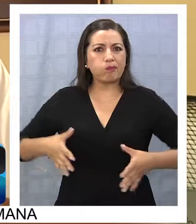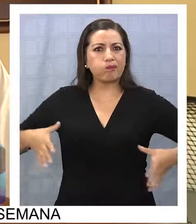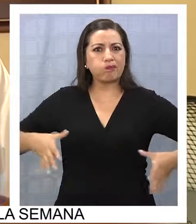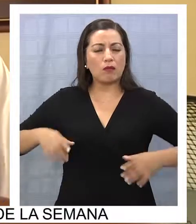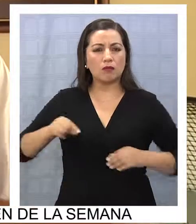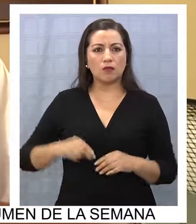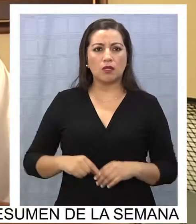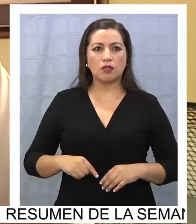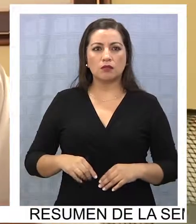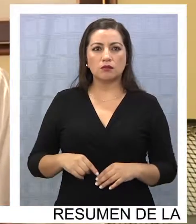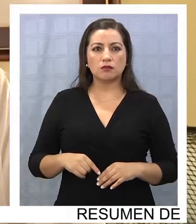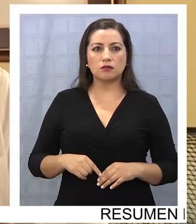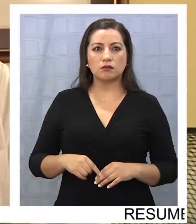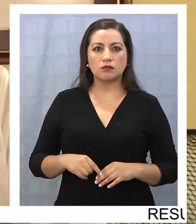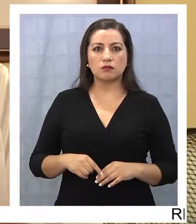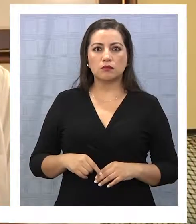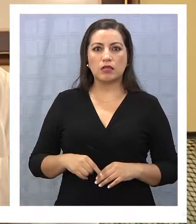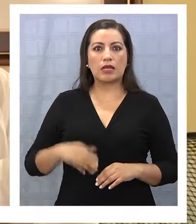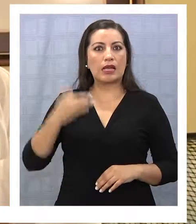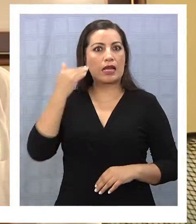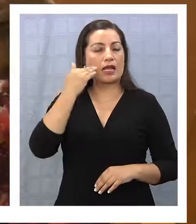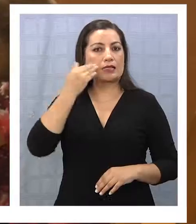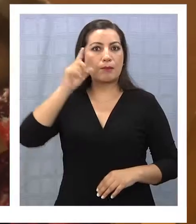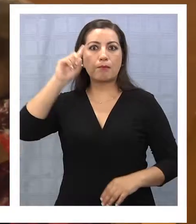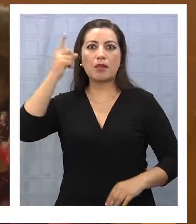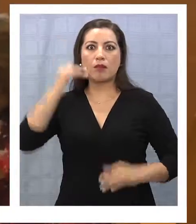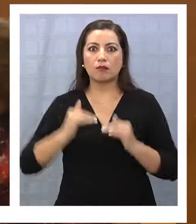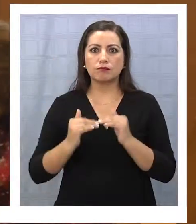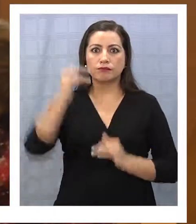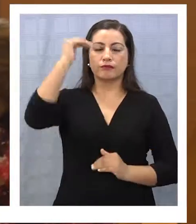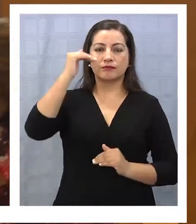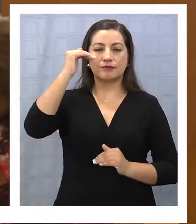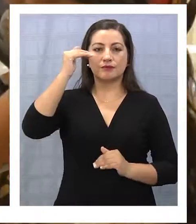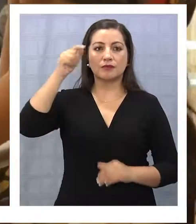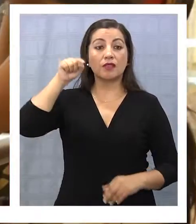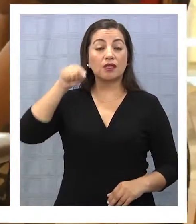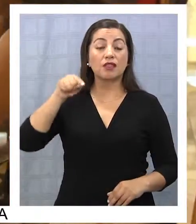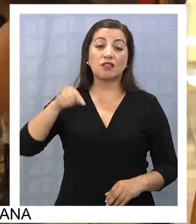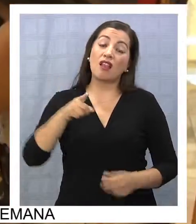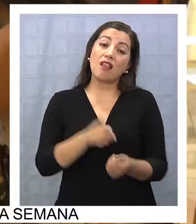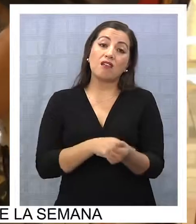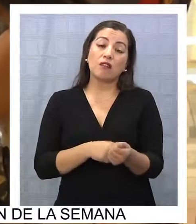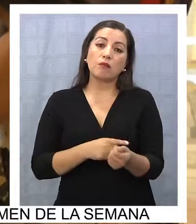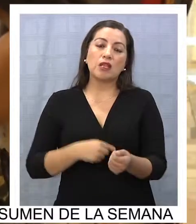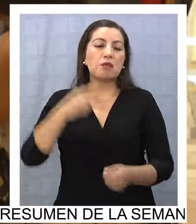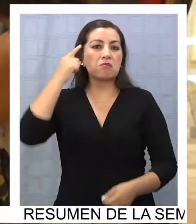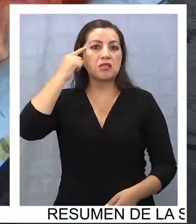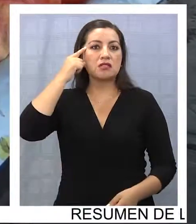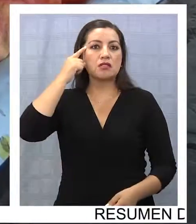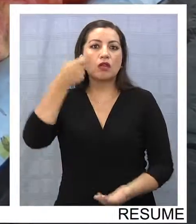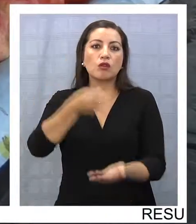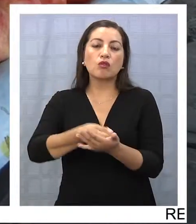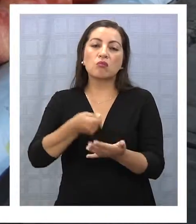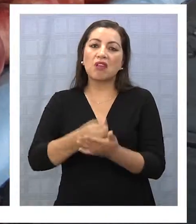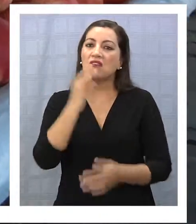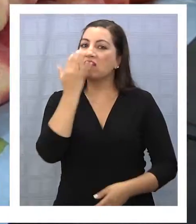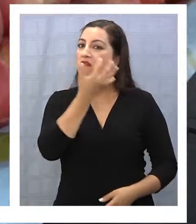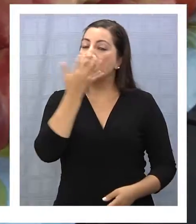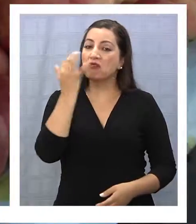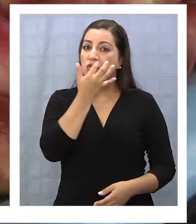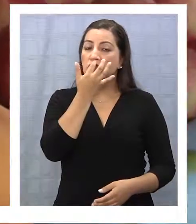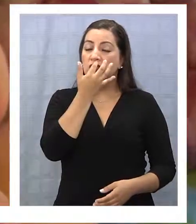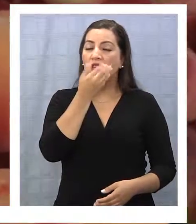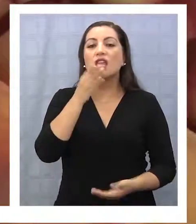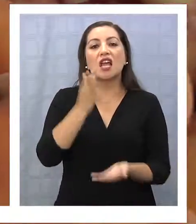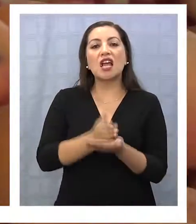está el primero en el ranking. Una de las alternativas de las familias es comprar fruta para enviar a sus hijos a las